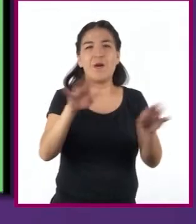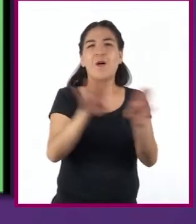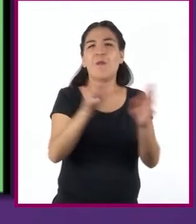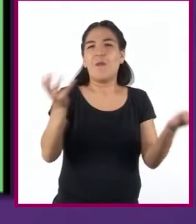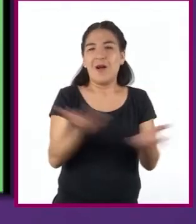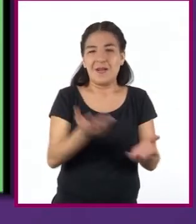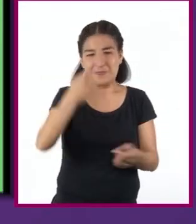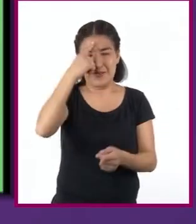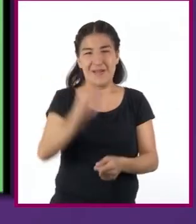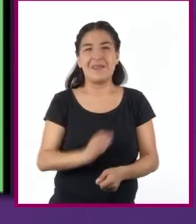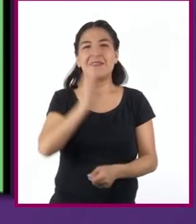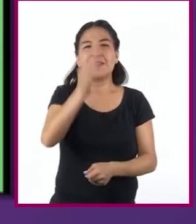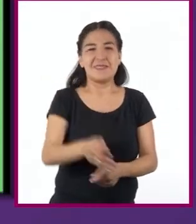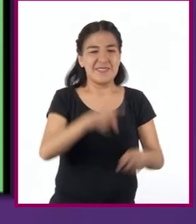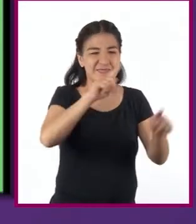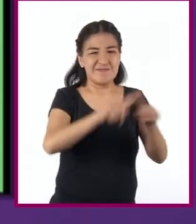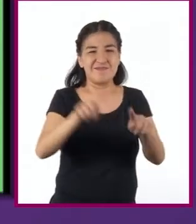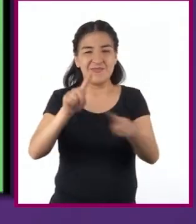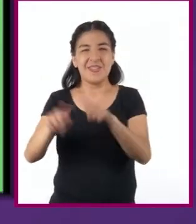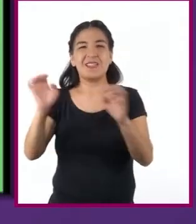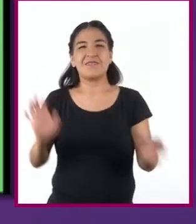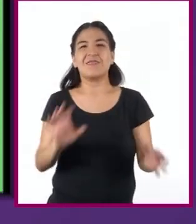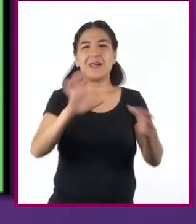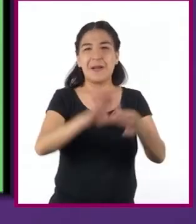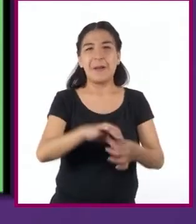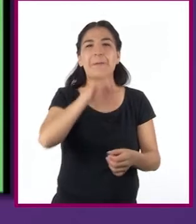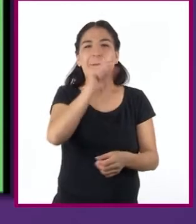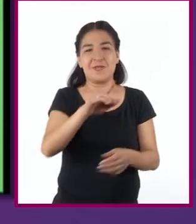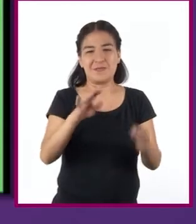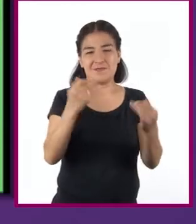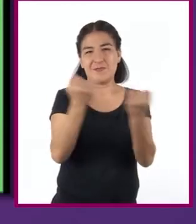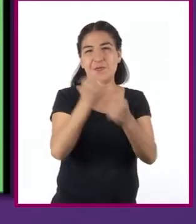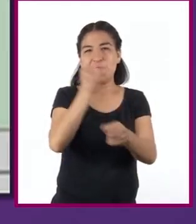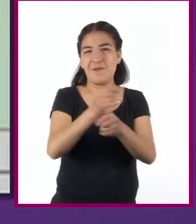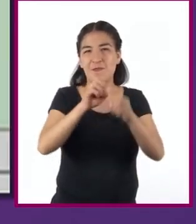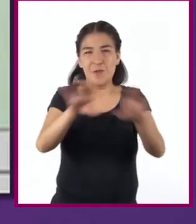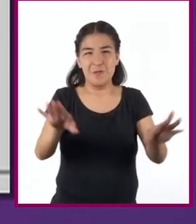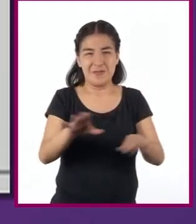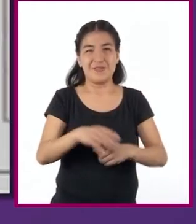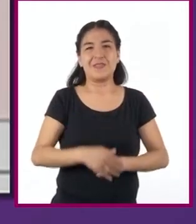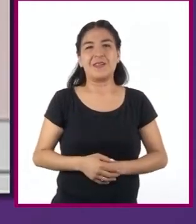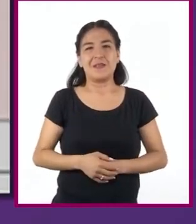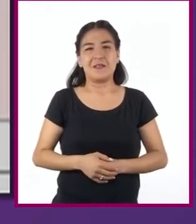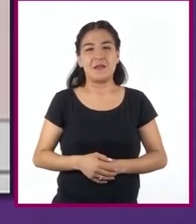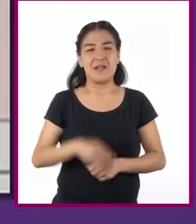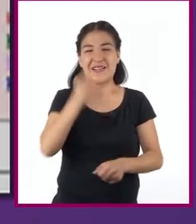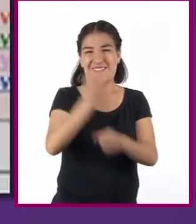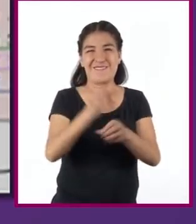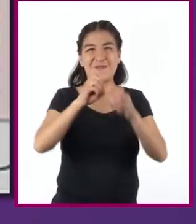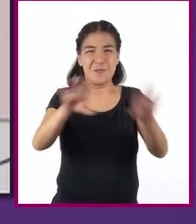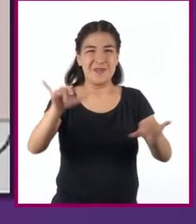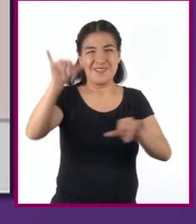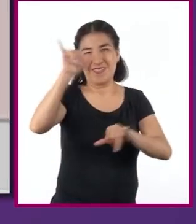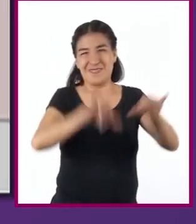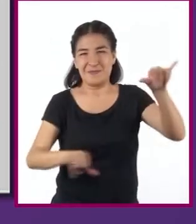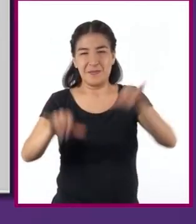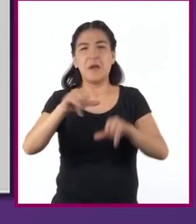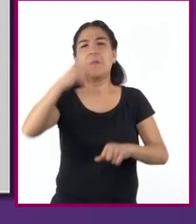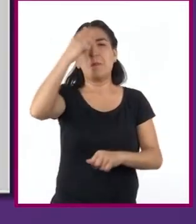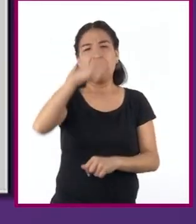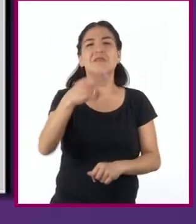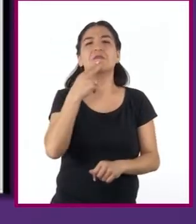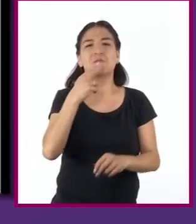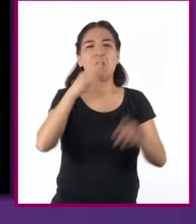Permiten mostrar las diversas relaciones que guardan distintos elementos entre sí. En los informes de experimento, sirven para